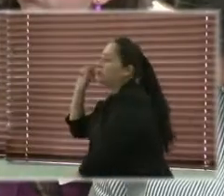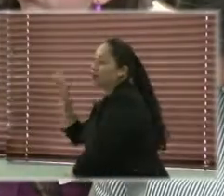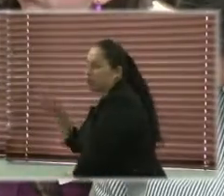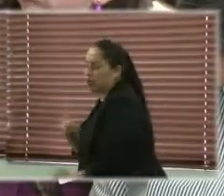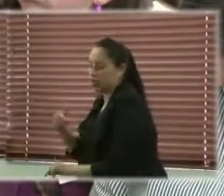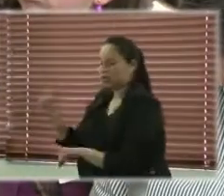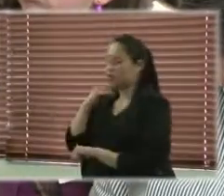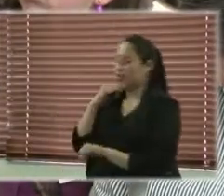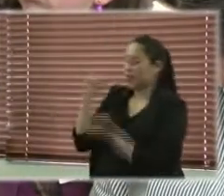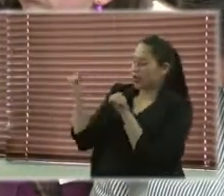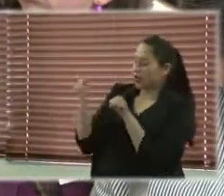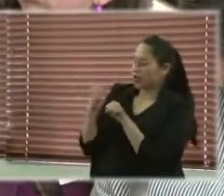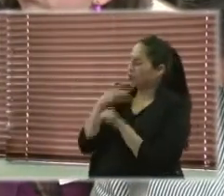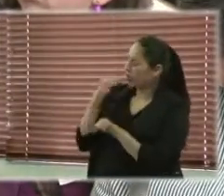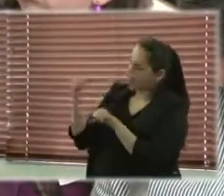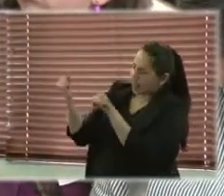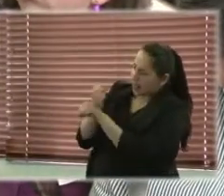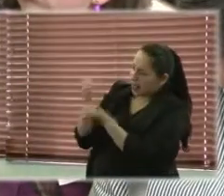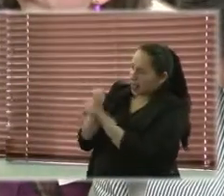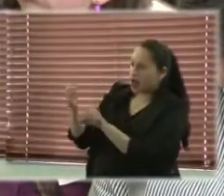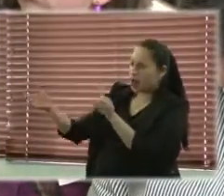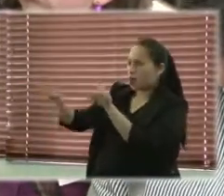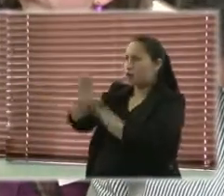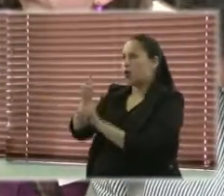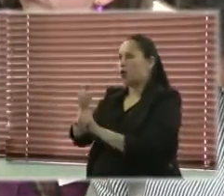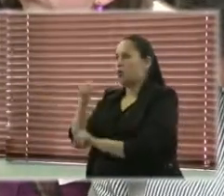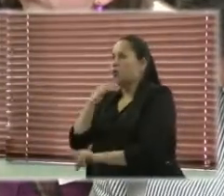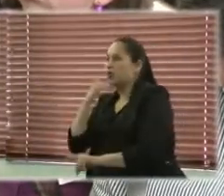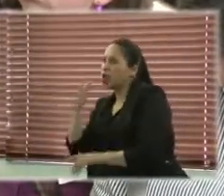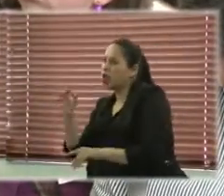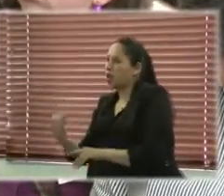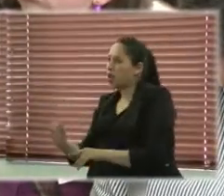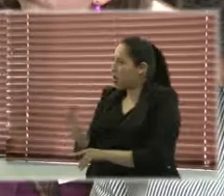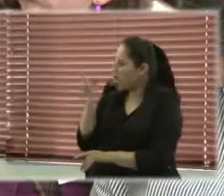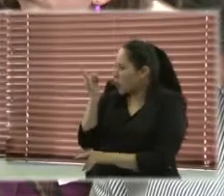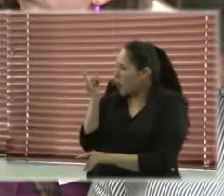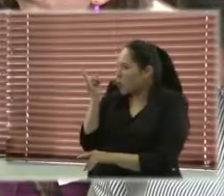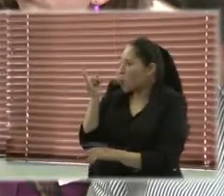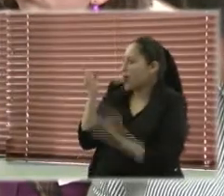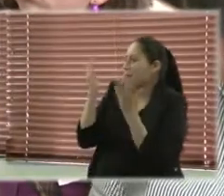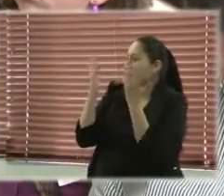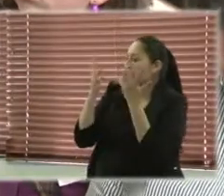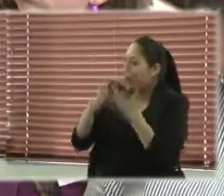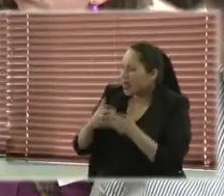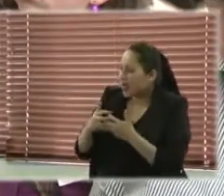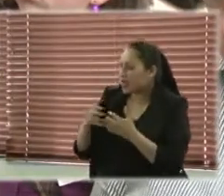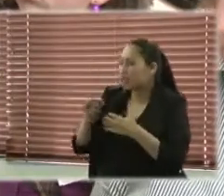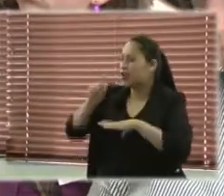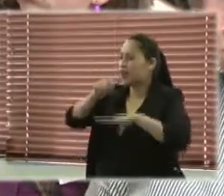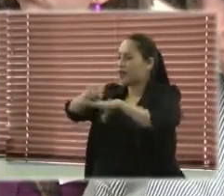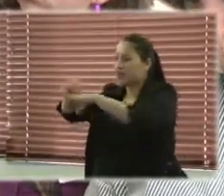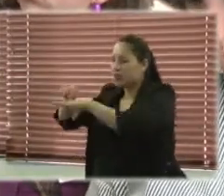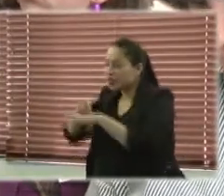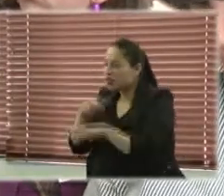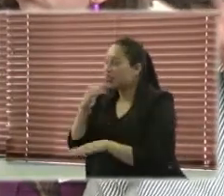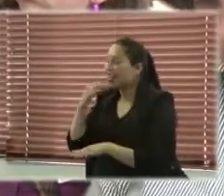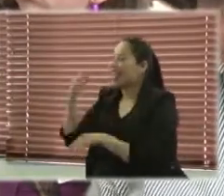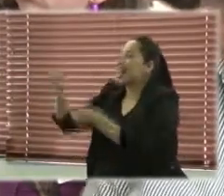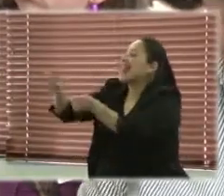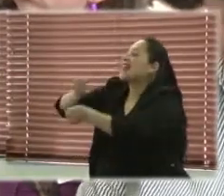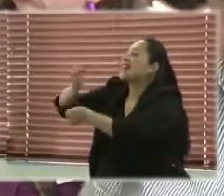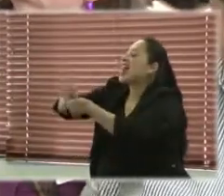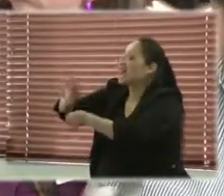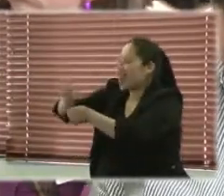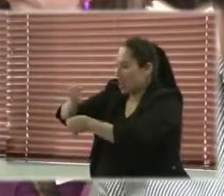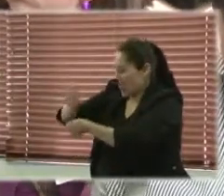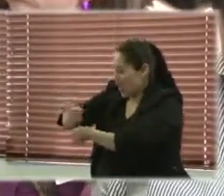encontrado alguna entidad o algún grupo que trabaja con las víctimas de esas prácticas para que ellas